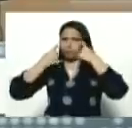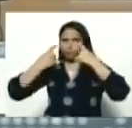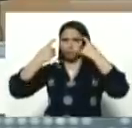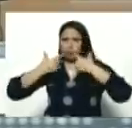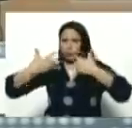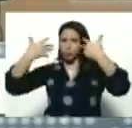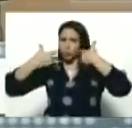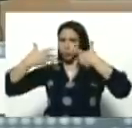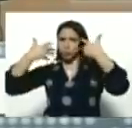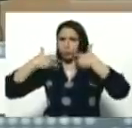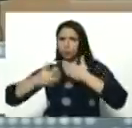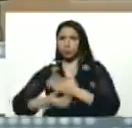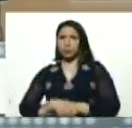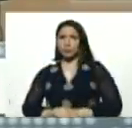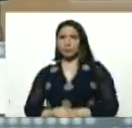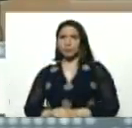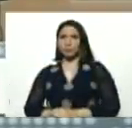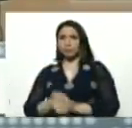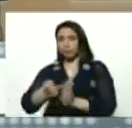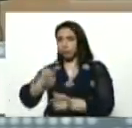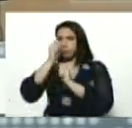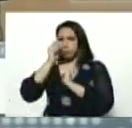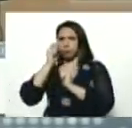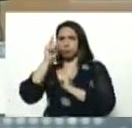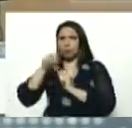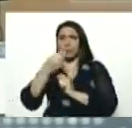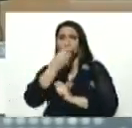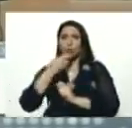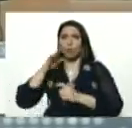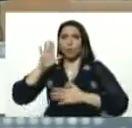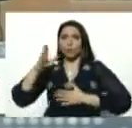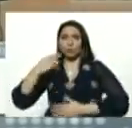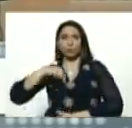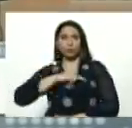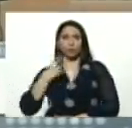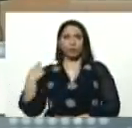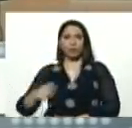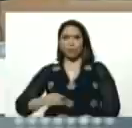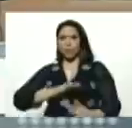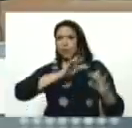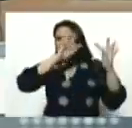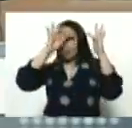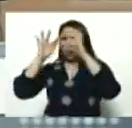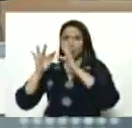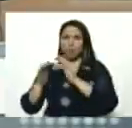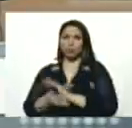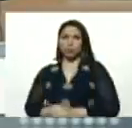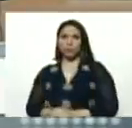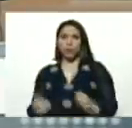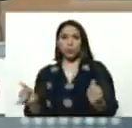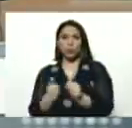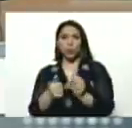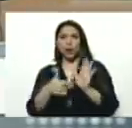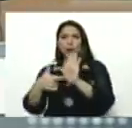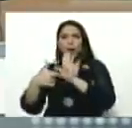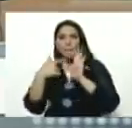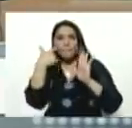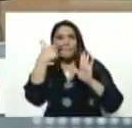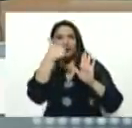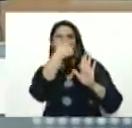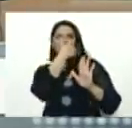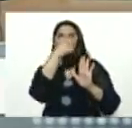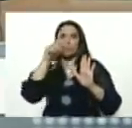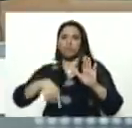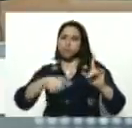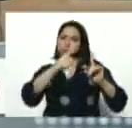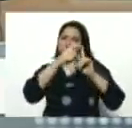nos forjó, con todo el compromiso, tenemos, con su legado, con su ejemplo, con su mirada, con su